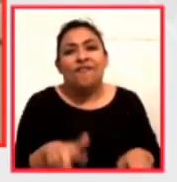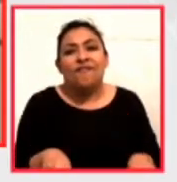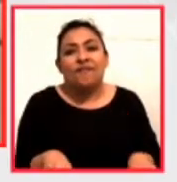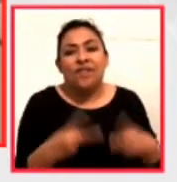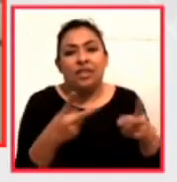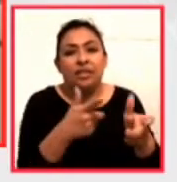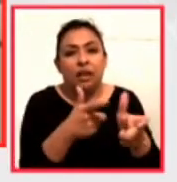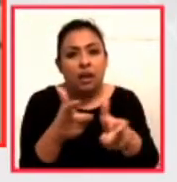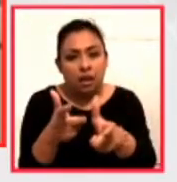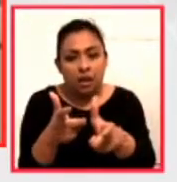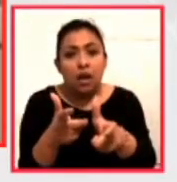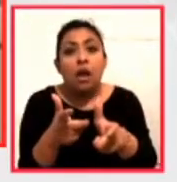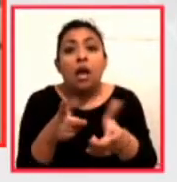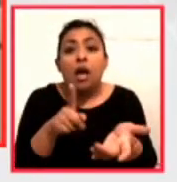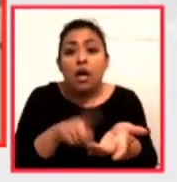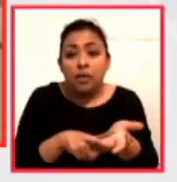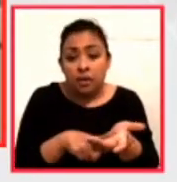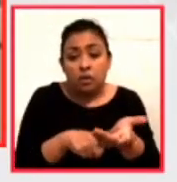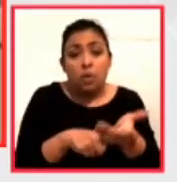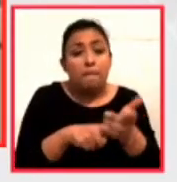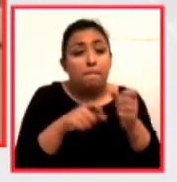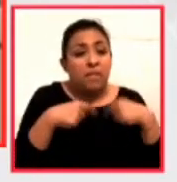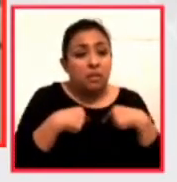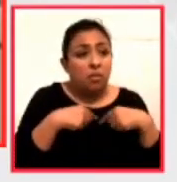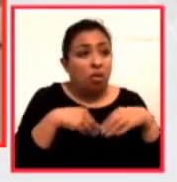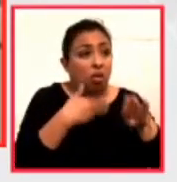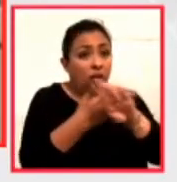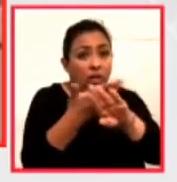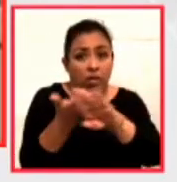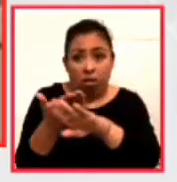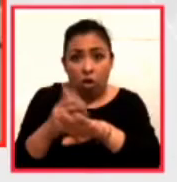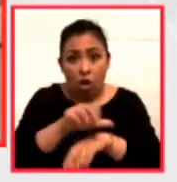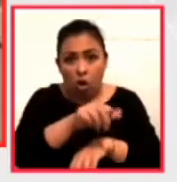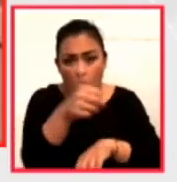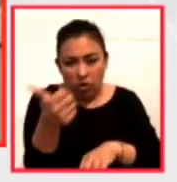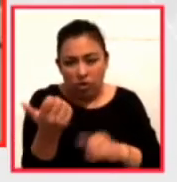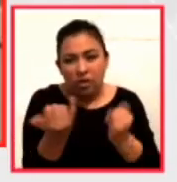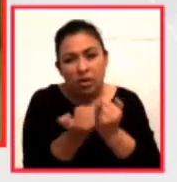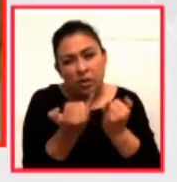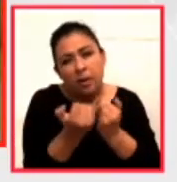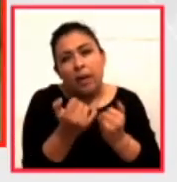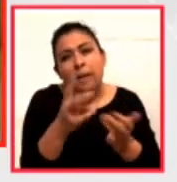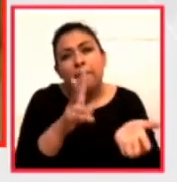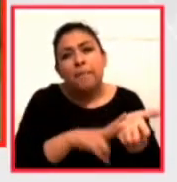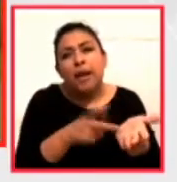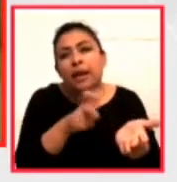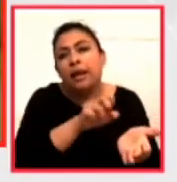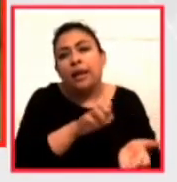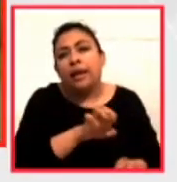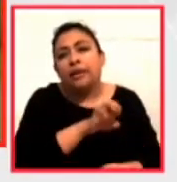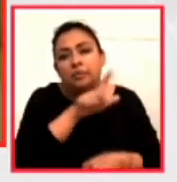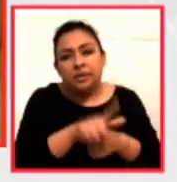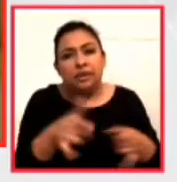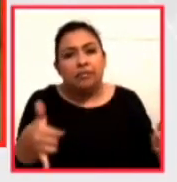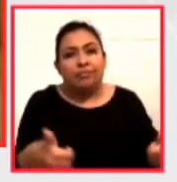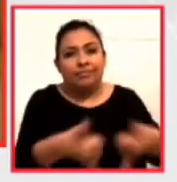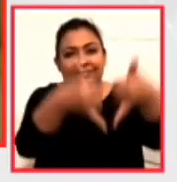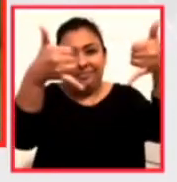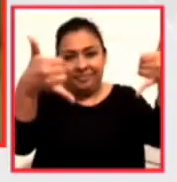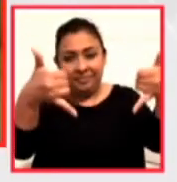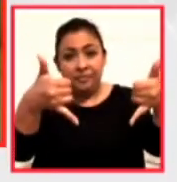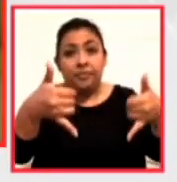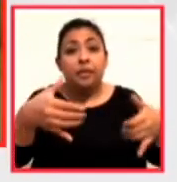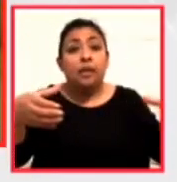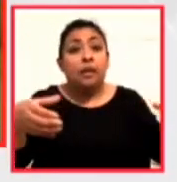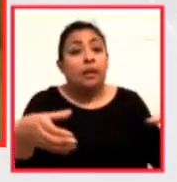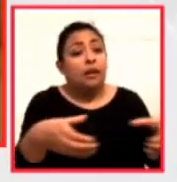armaos los unos contra los otros precios especiales brindemos levantad las